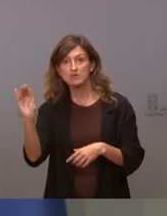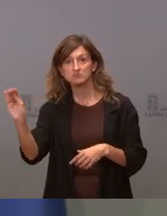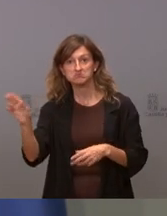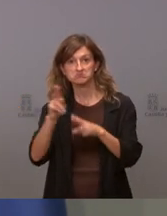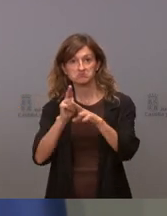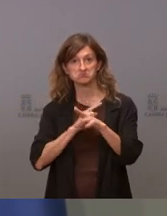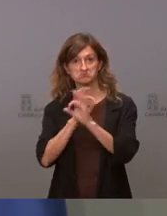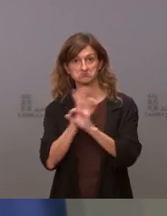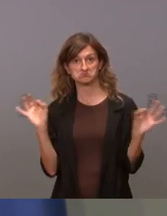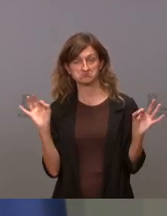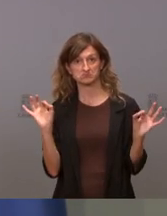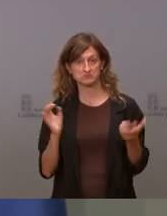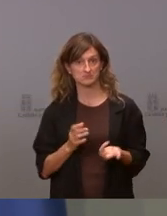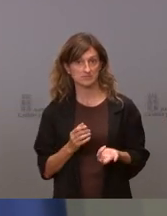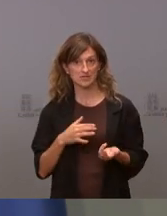y estaba allí